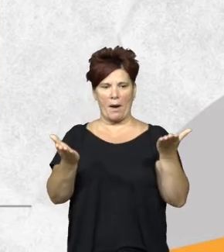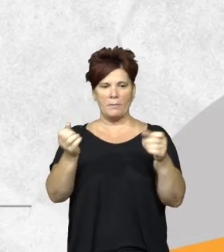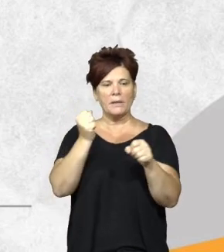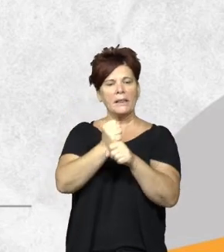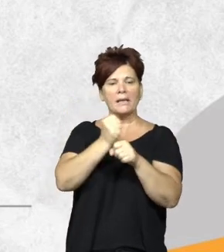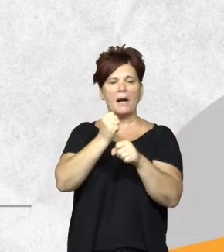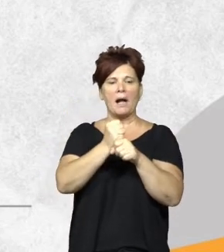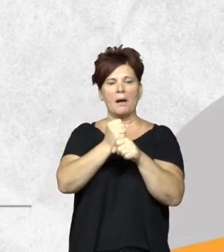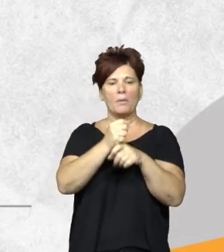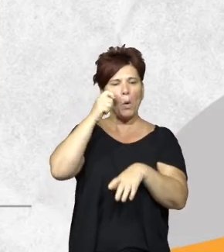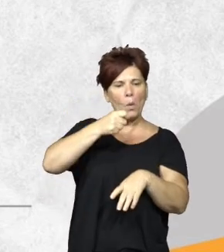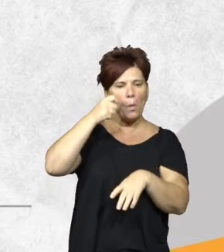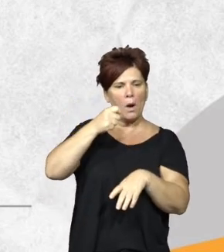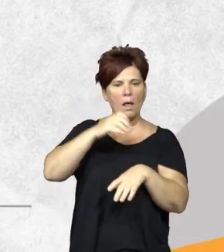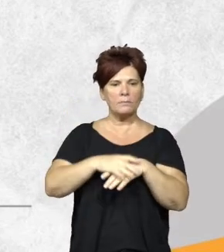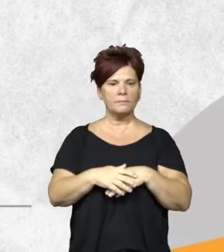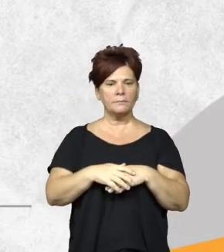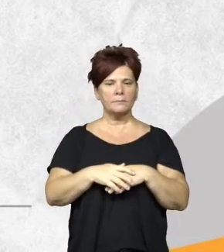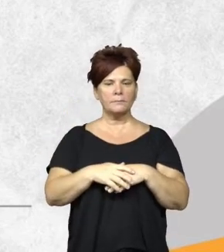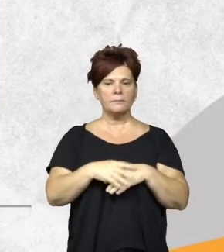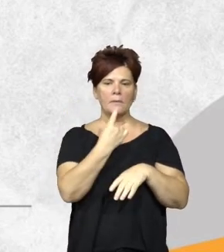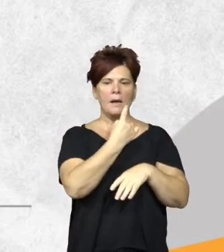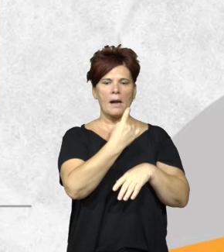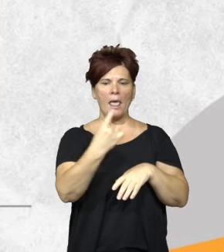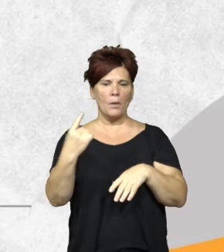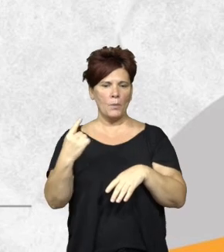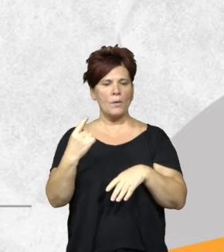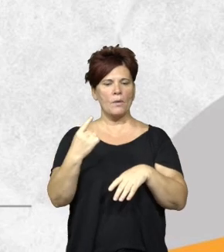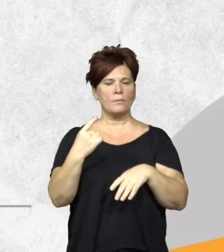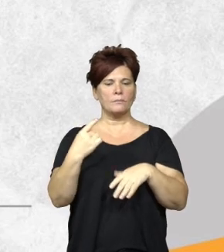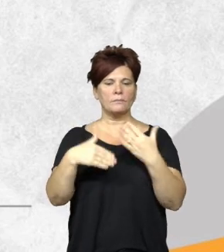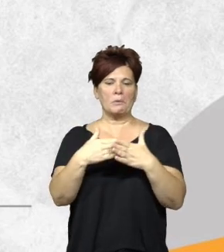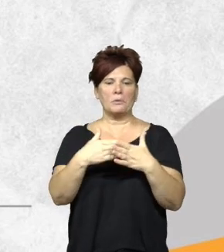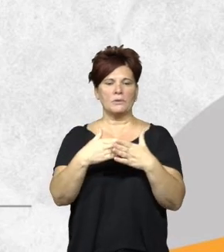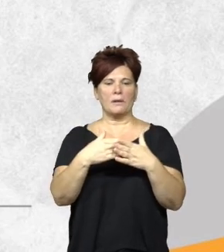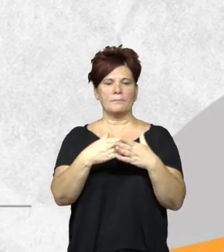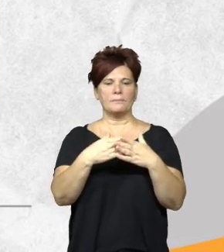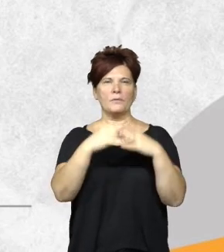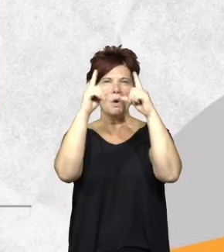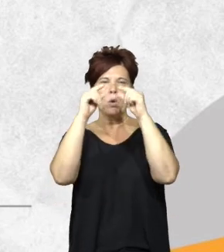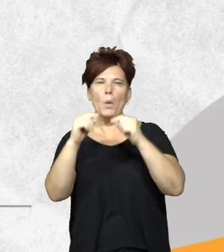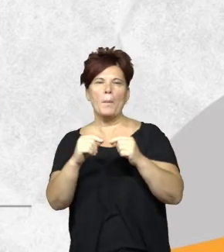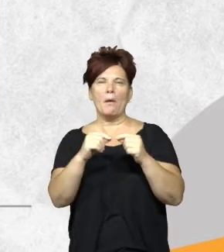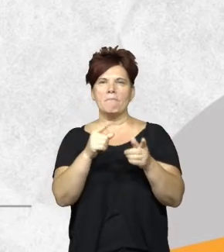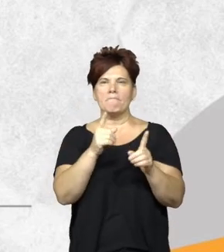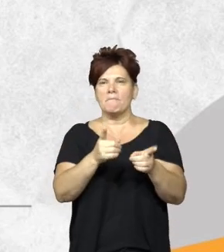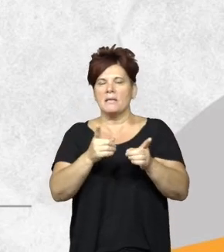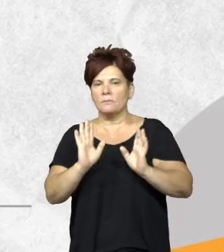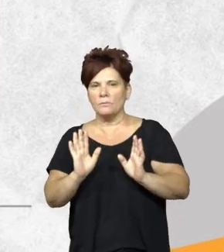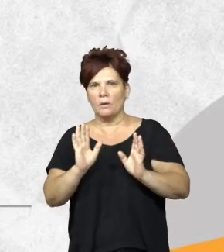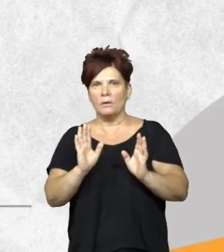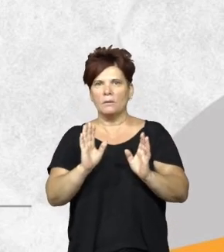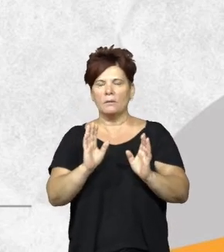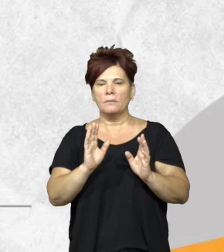plataforma de Google Earth en Gene y cada uno de ellos utiliza los mismos índices las mismas imágenes que son